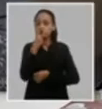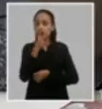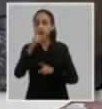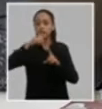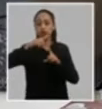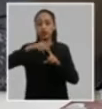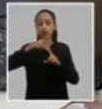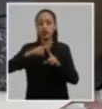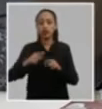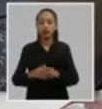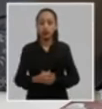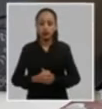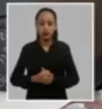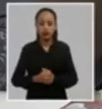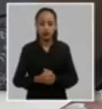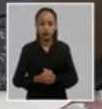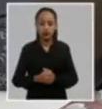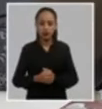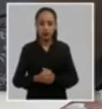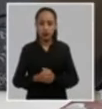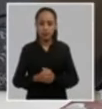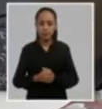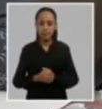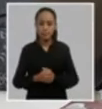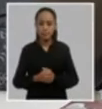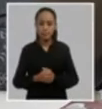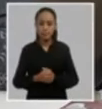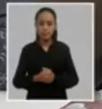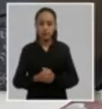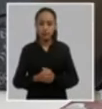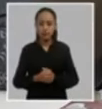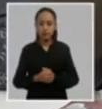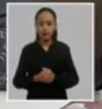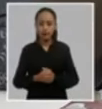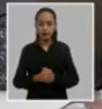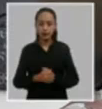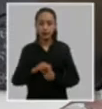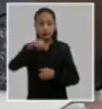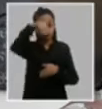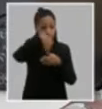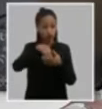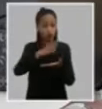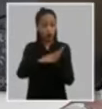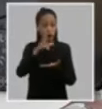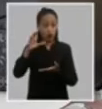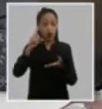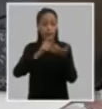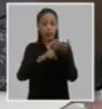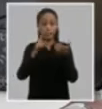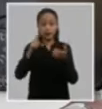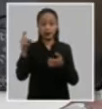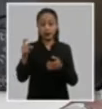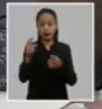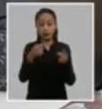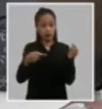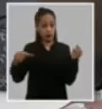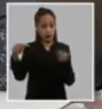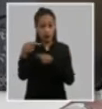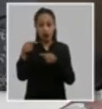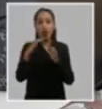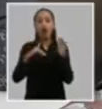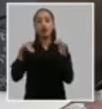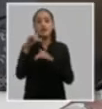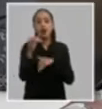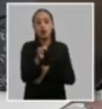hablo de lo que estamos en este presente y para el futuro desde las escuelas del partido fundamentalmente a nivel municipal